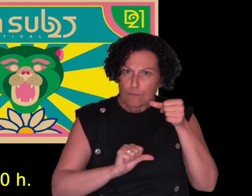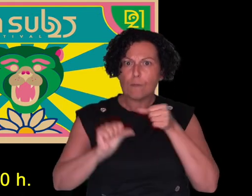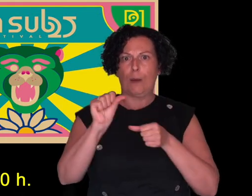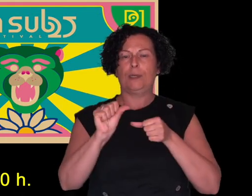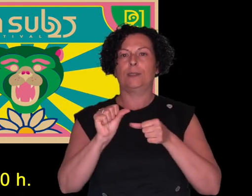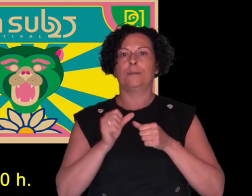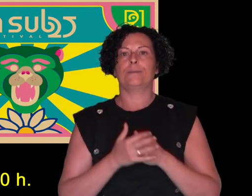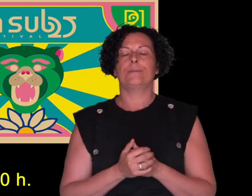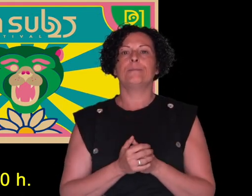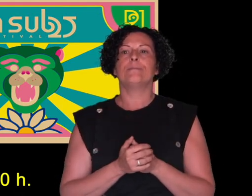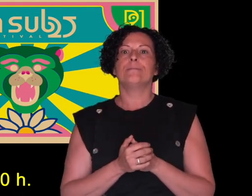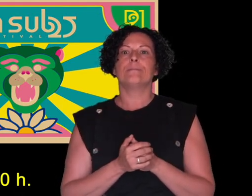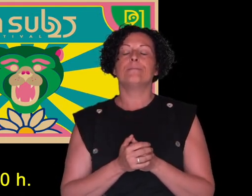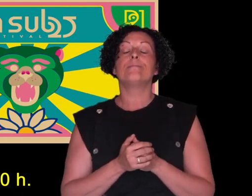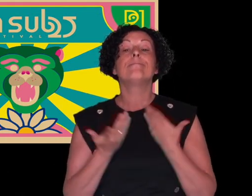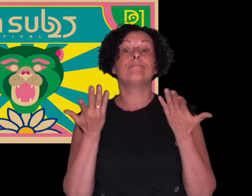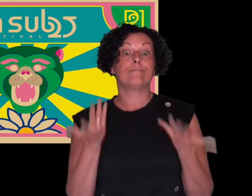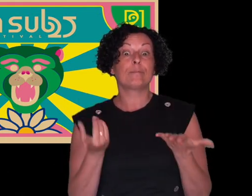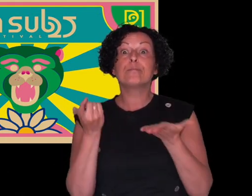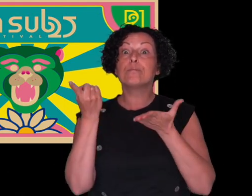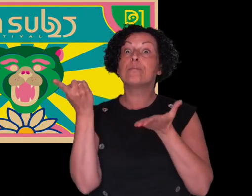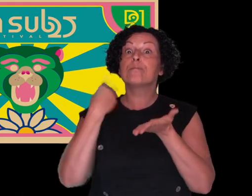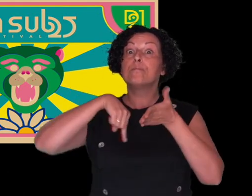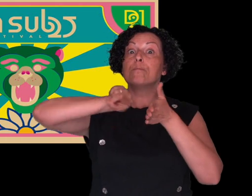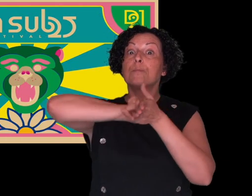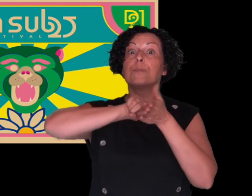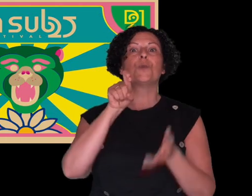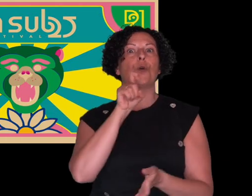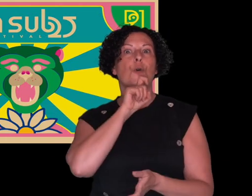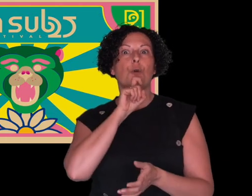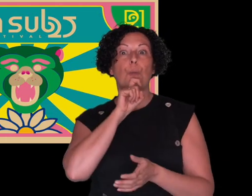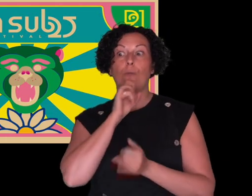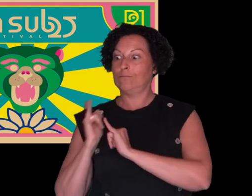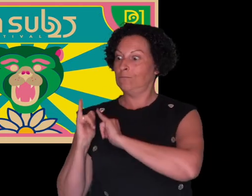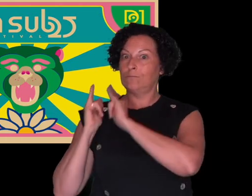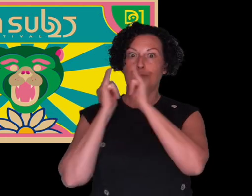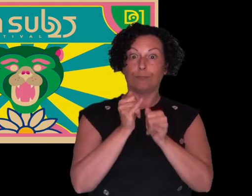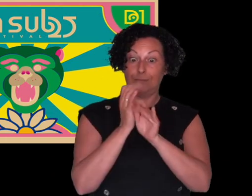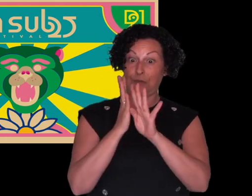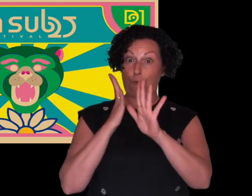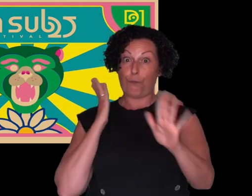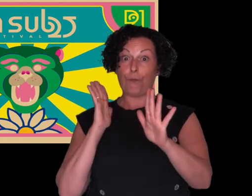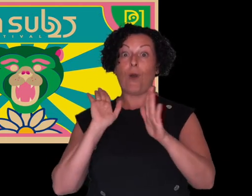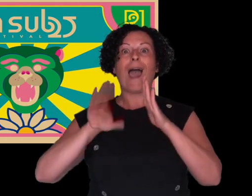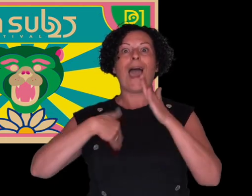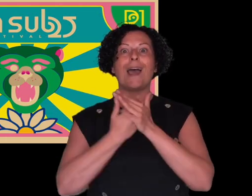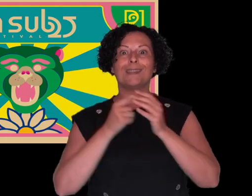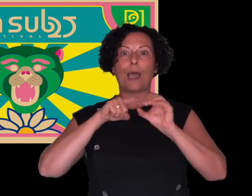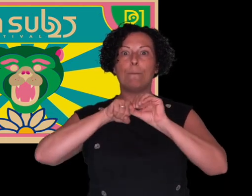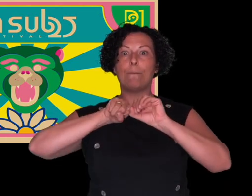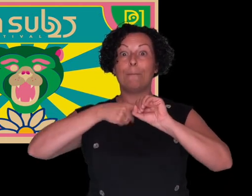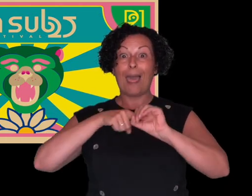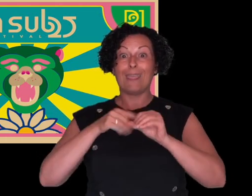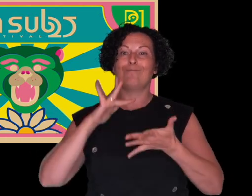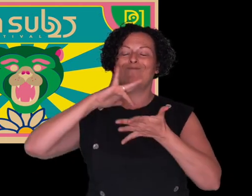en punto desde las 8. La inscripción se realizará por orden de llegada